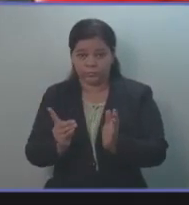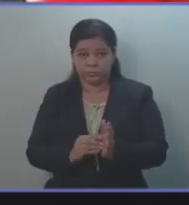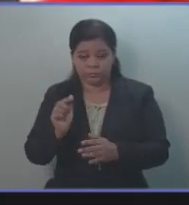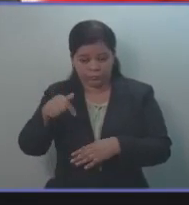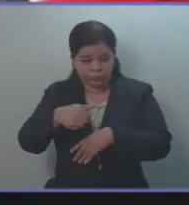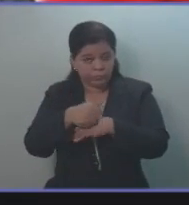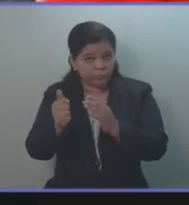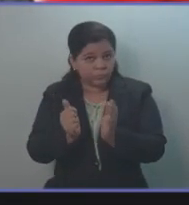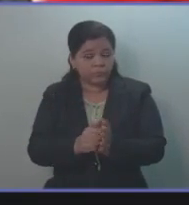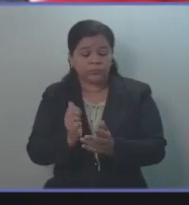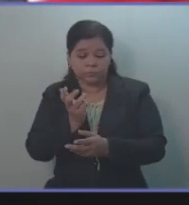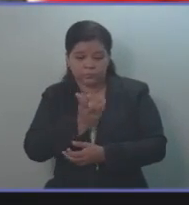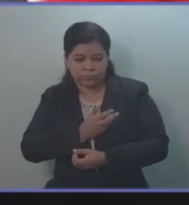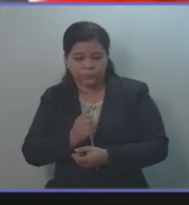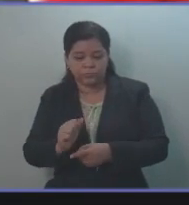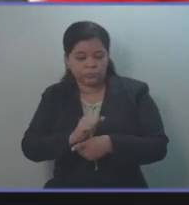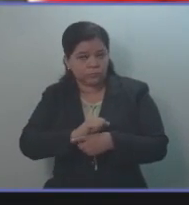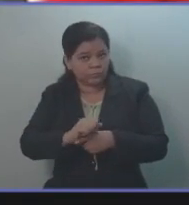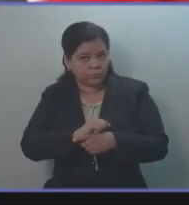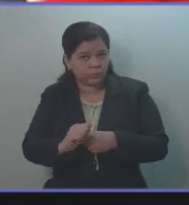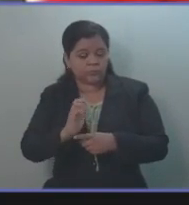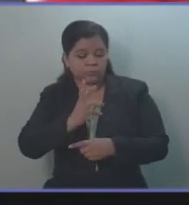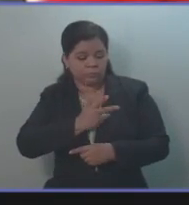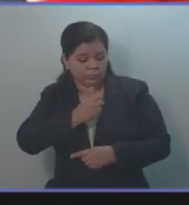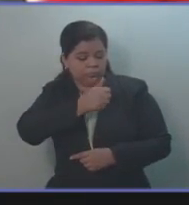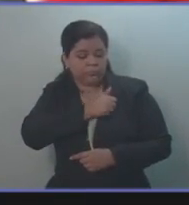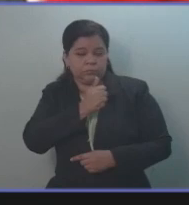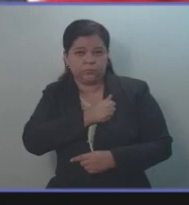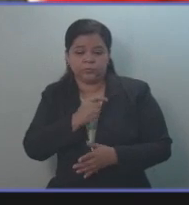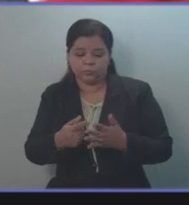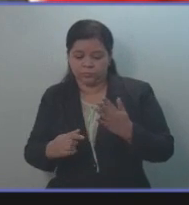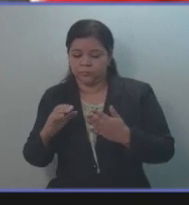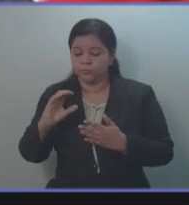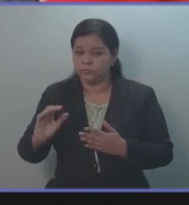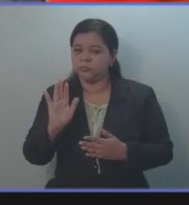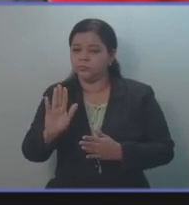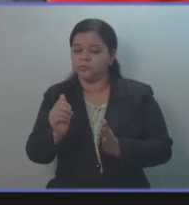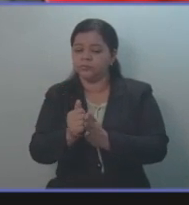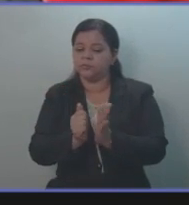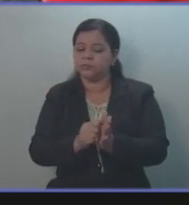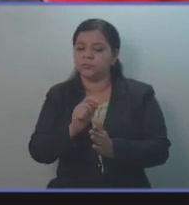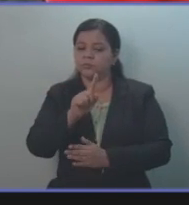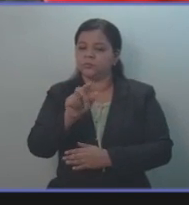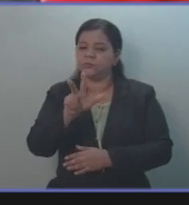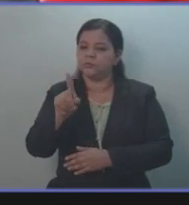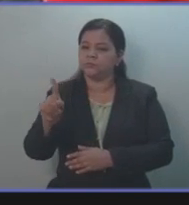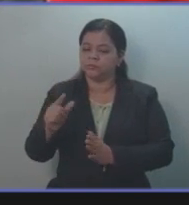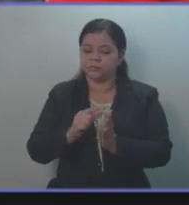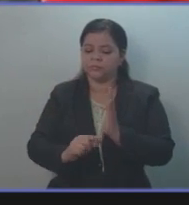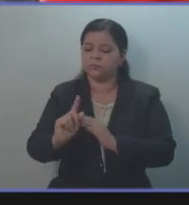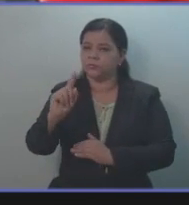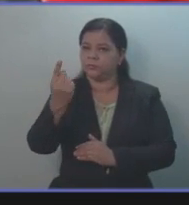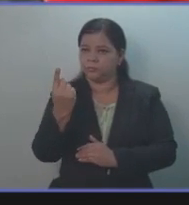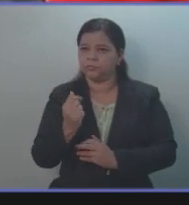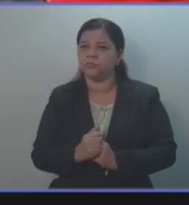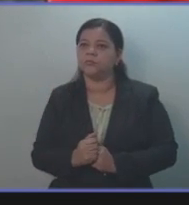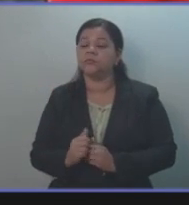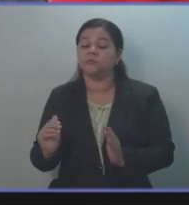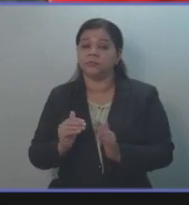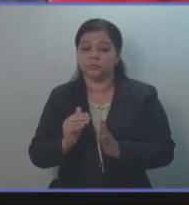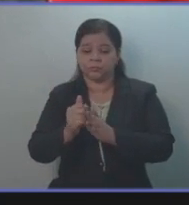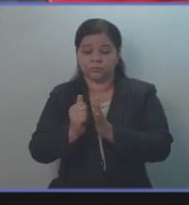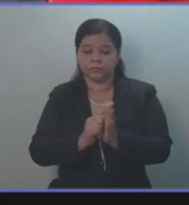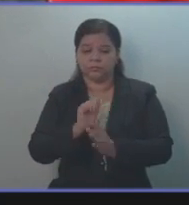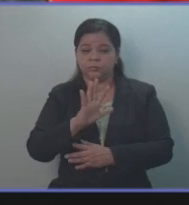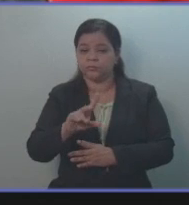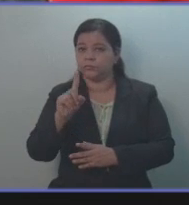esta asamblea legislativa en pleno ejercicio de las distribuciones que nos confiere la Constitución de la República en su artículo 131, ordinal primero, así como el artículo